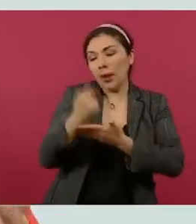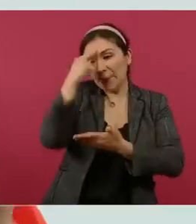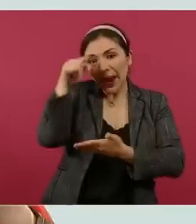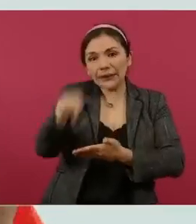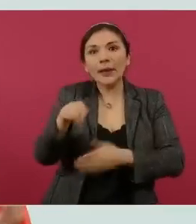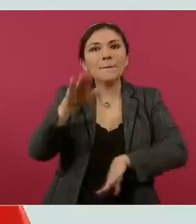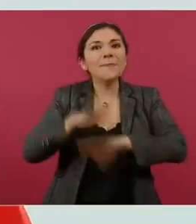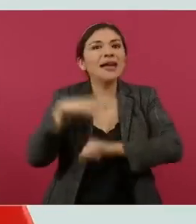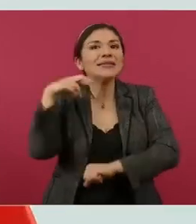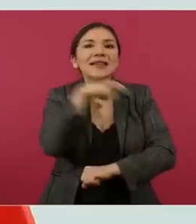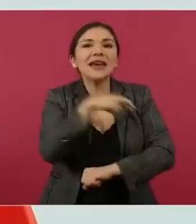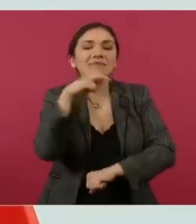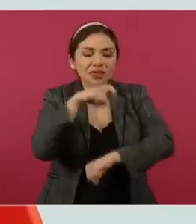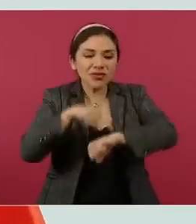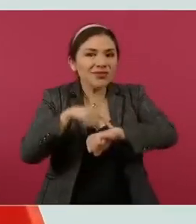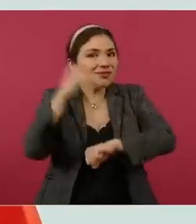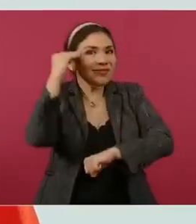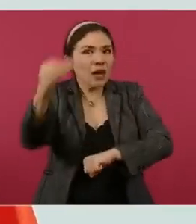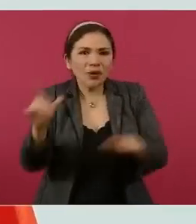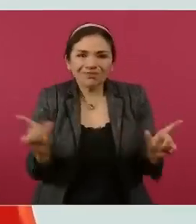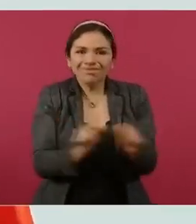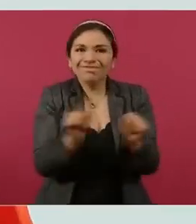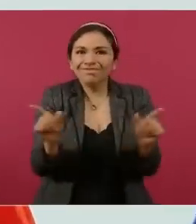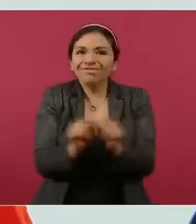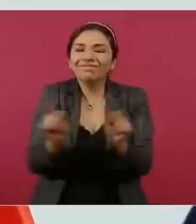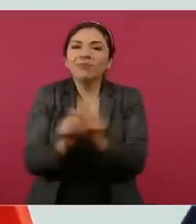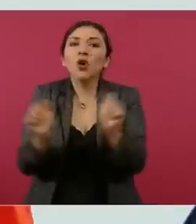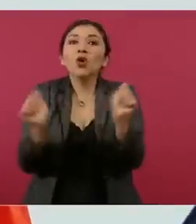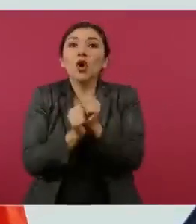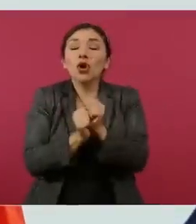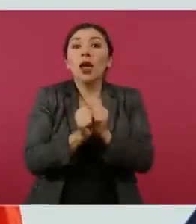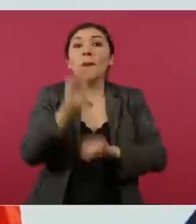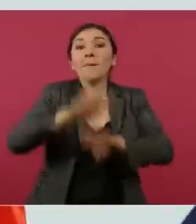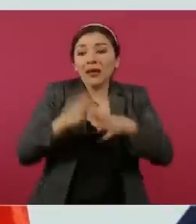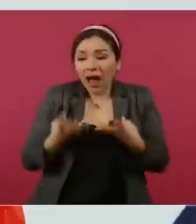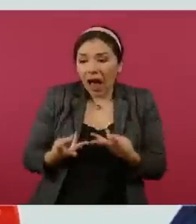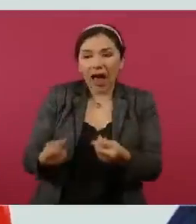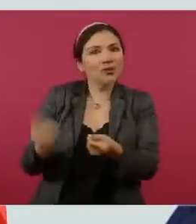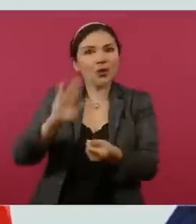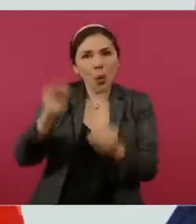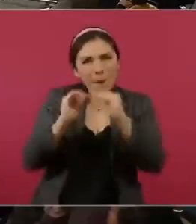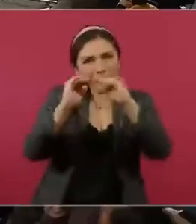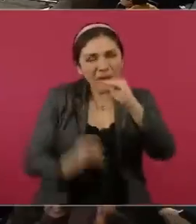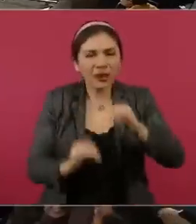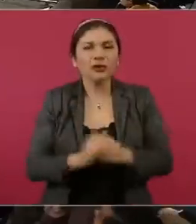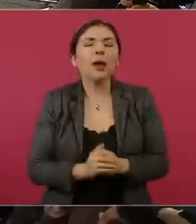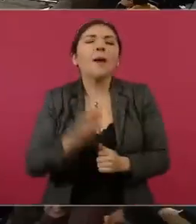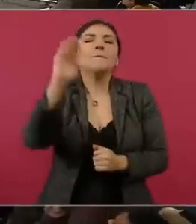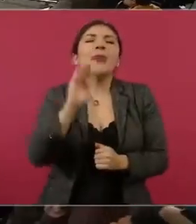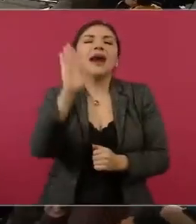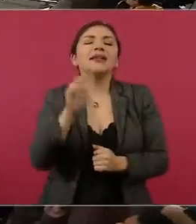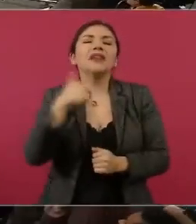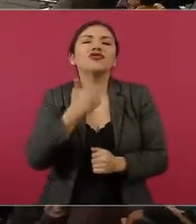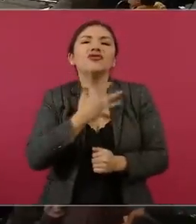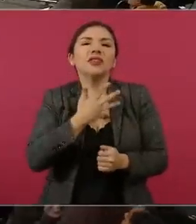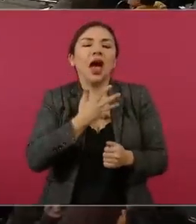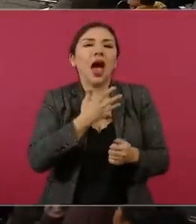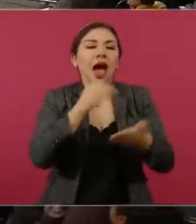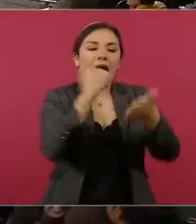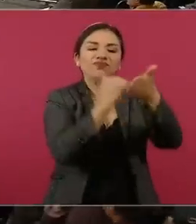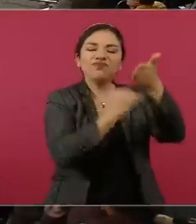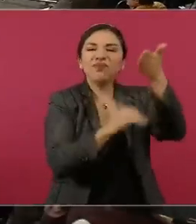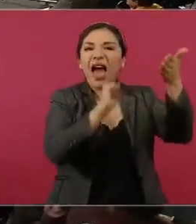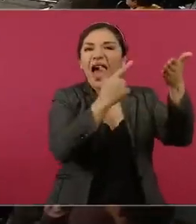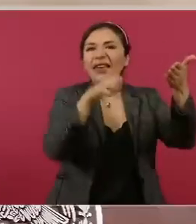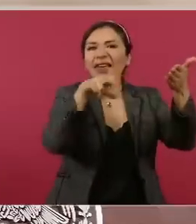en el menor tiempo posible y con el menor costo posible. Es como si tuviéramos una agenda y una calculadora, pero muy moderna,